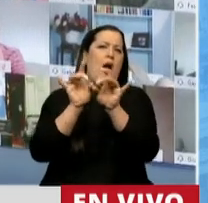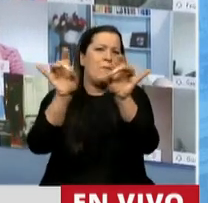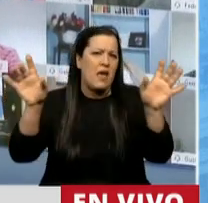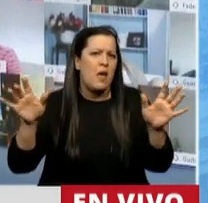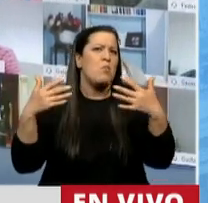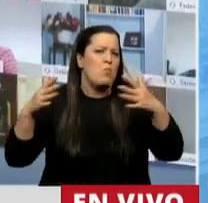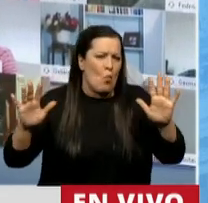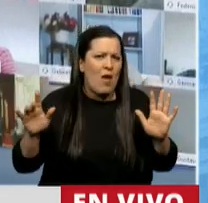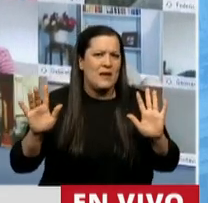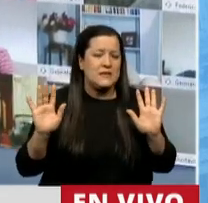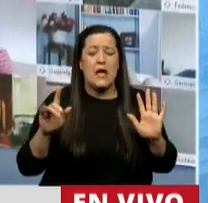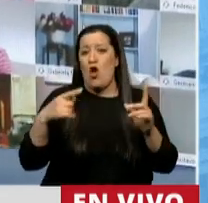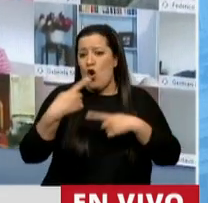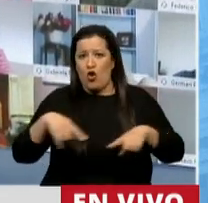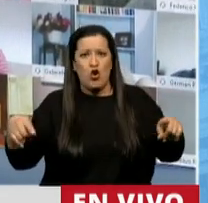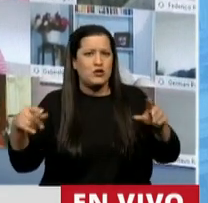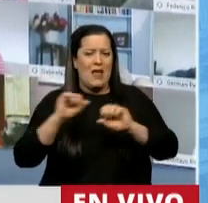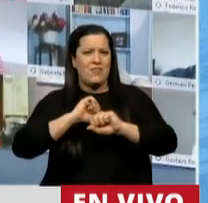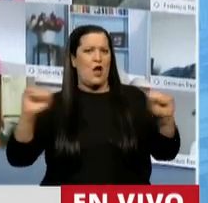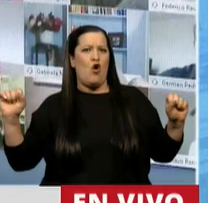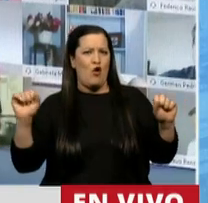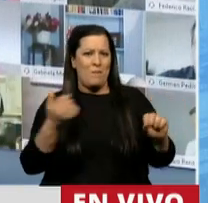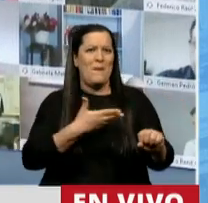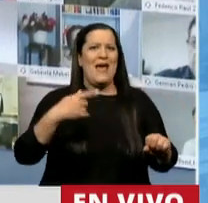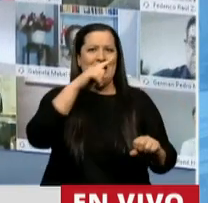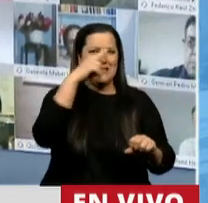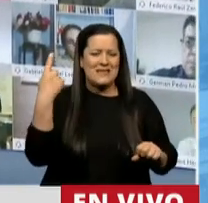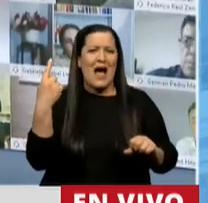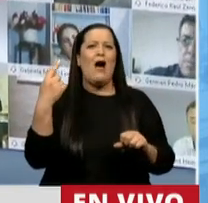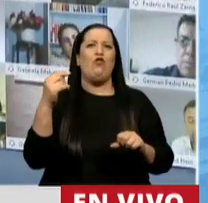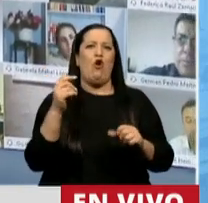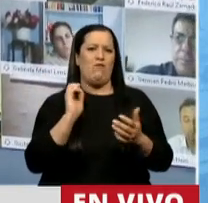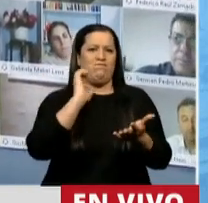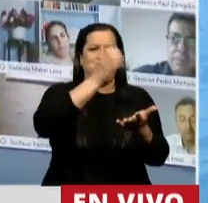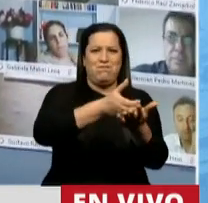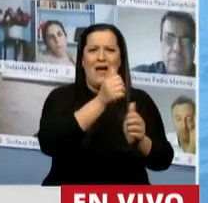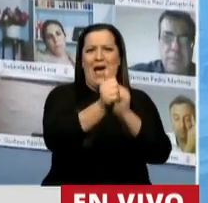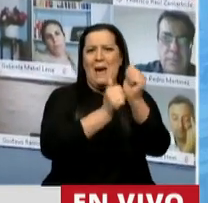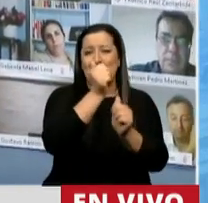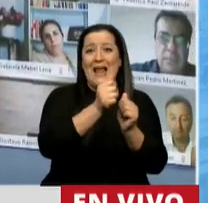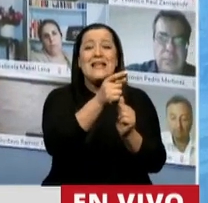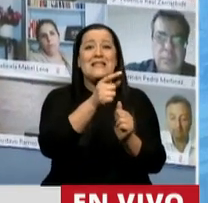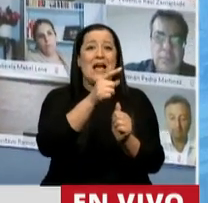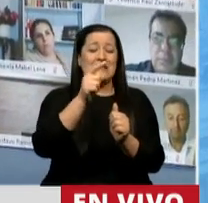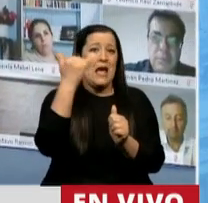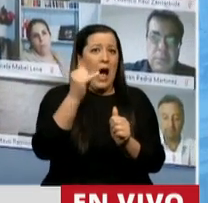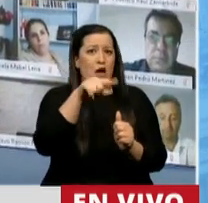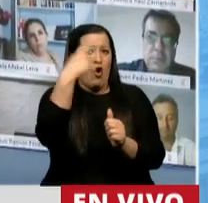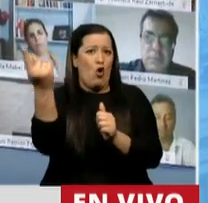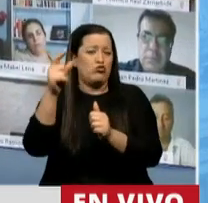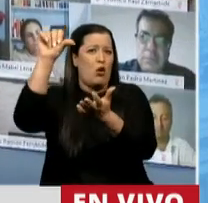a tantos, que son razones de fuerza mayor, a personas que empiezan con domicilio jurisdicciones no cooperantes o de baja